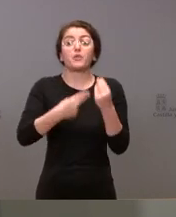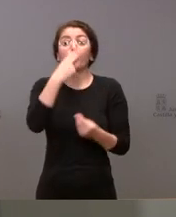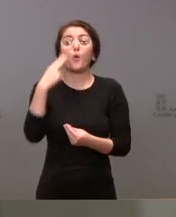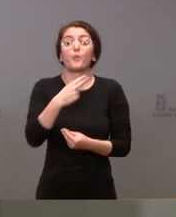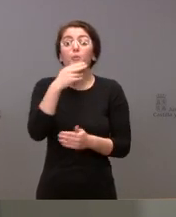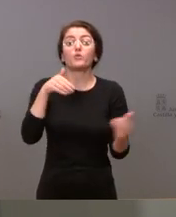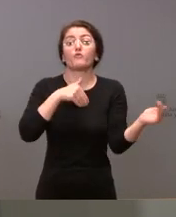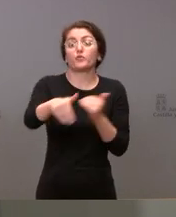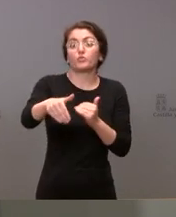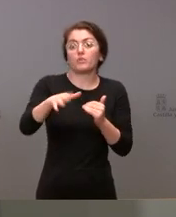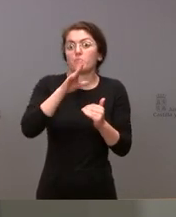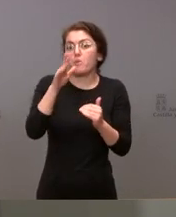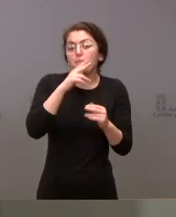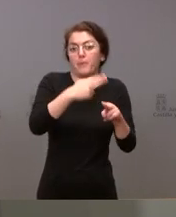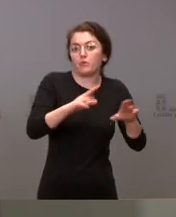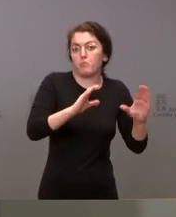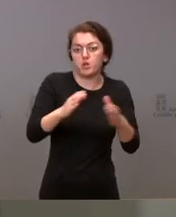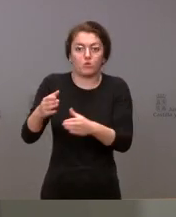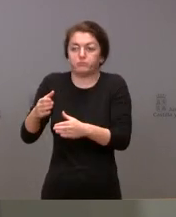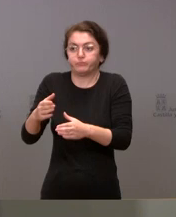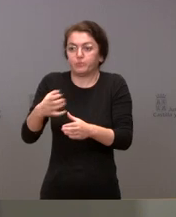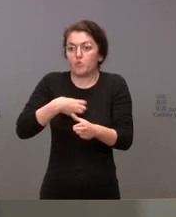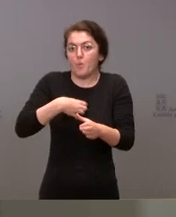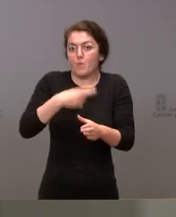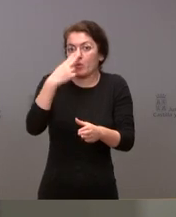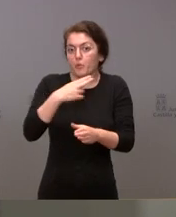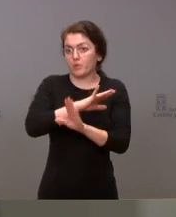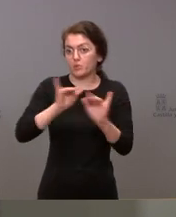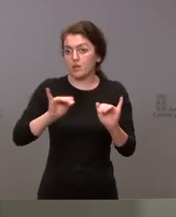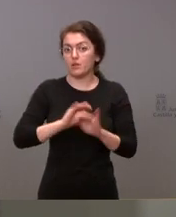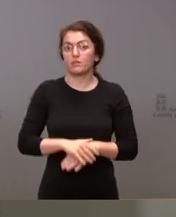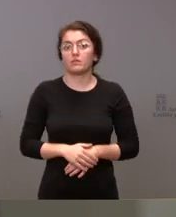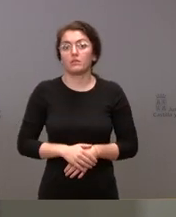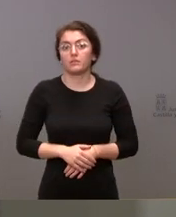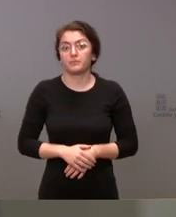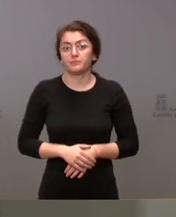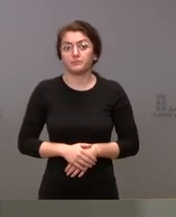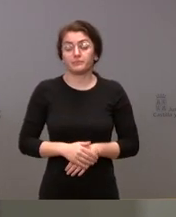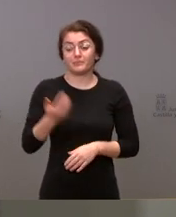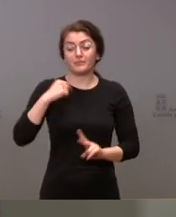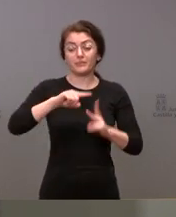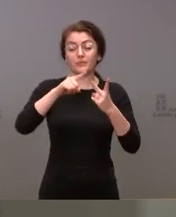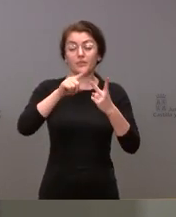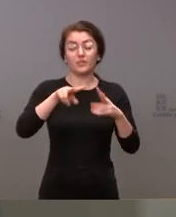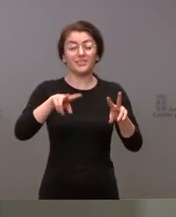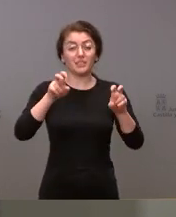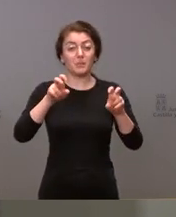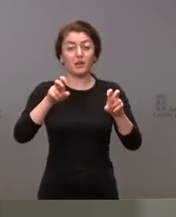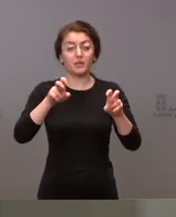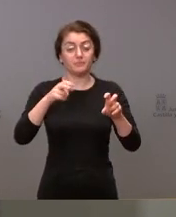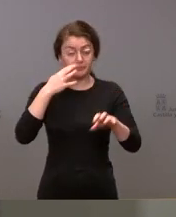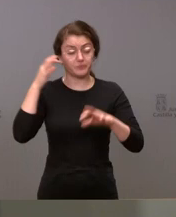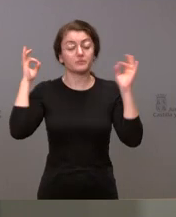futuro por parte de ningún partido político como usted comprenderá y el segundo asunto que usted plantea efectivamente nosotros